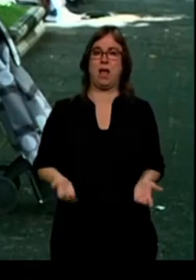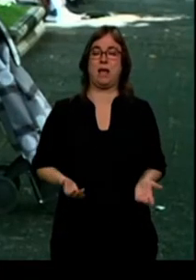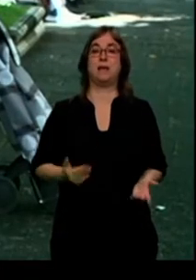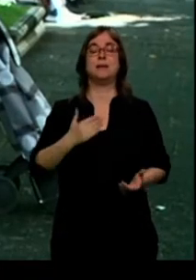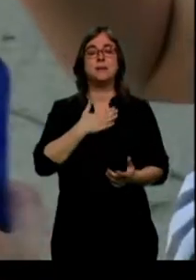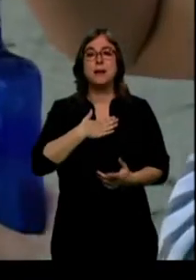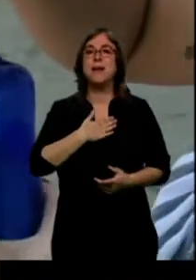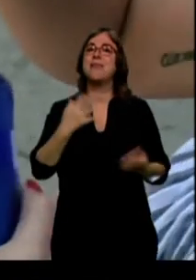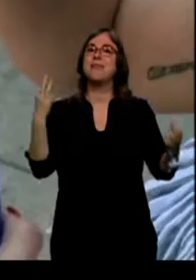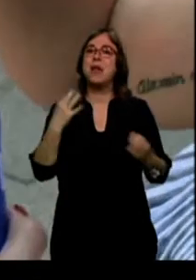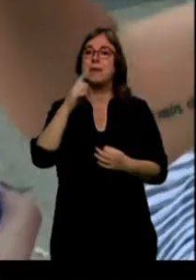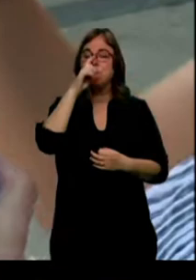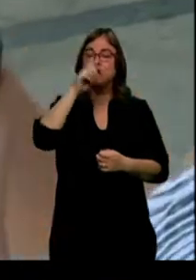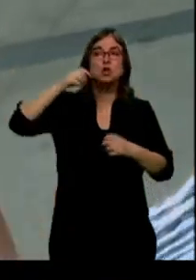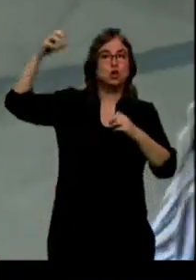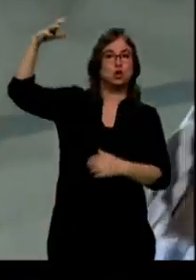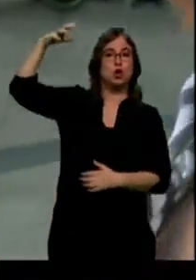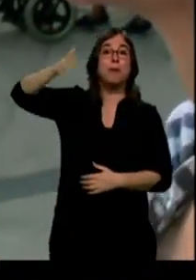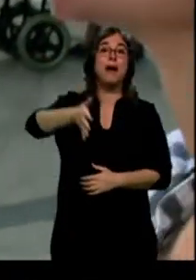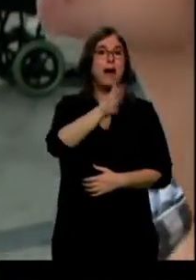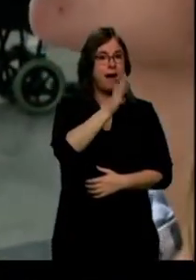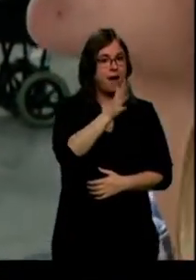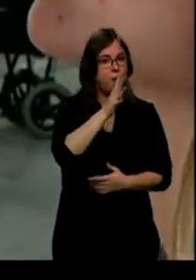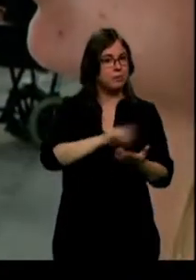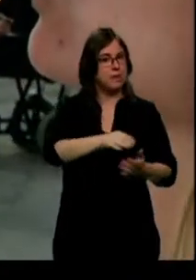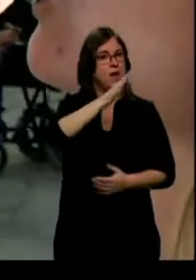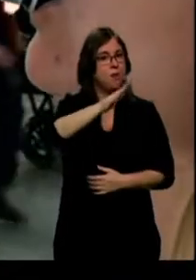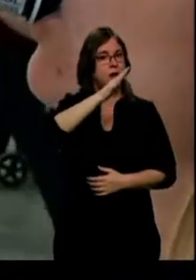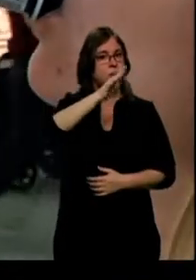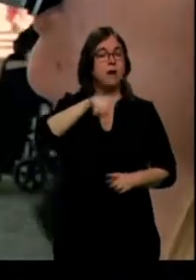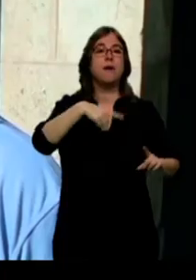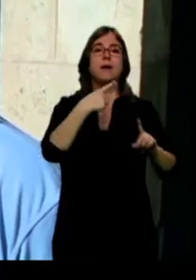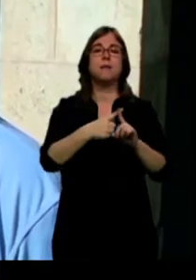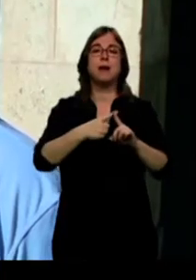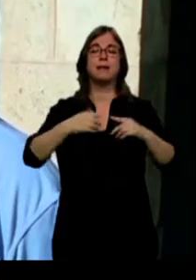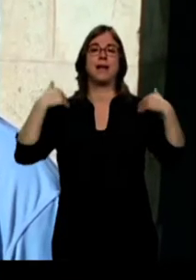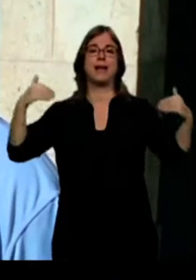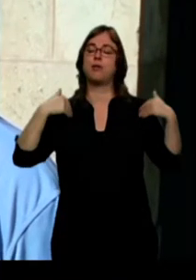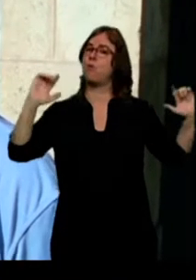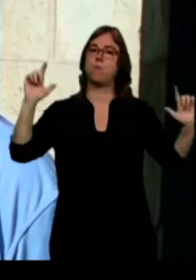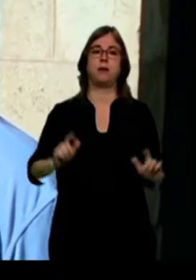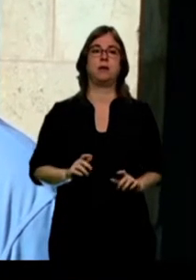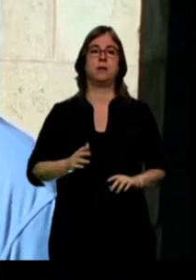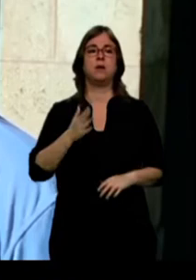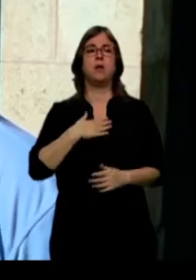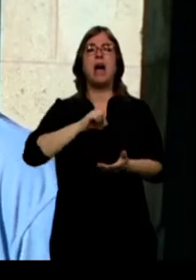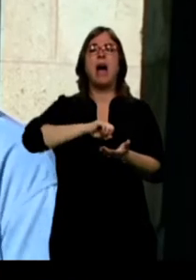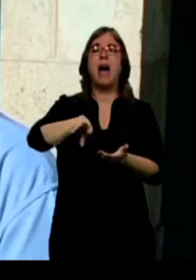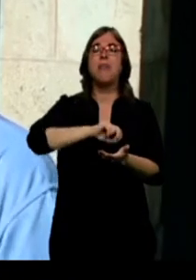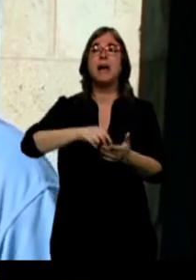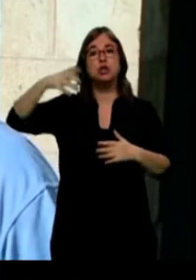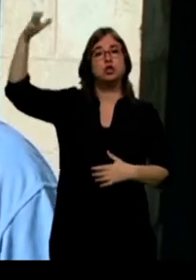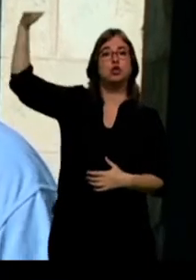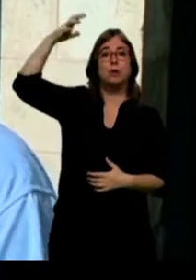olviden de buscar la sombra, beber agua con frecuencia y procurar reducir la actividad física. Andar y andar debajo de la sombra con una buena bota de vino,